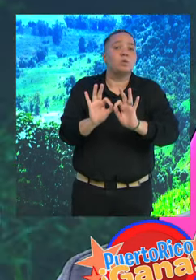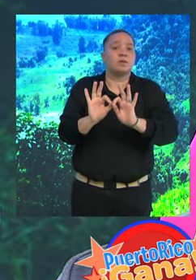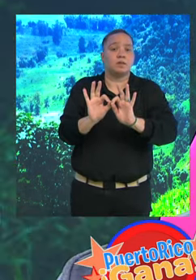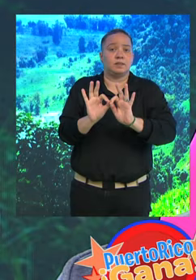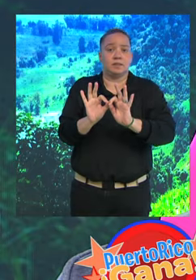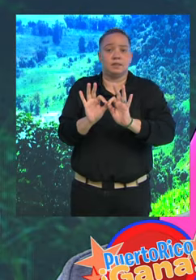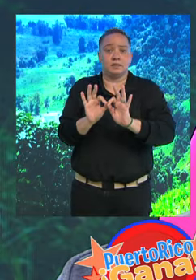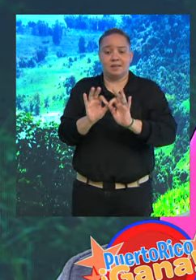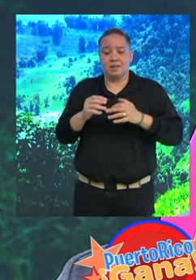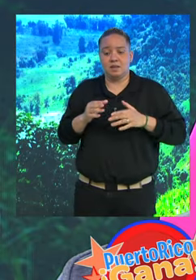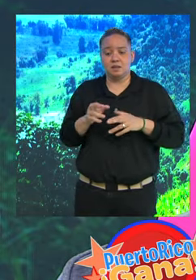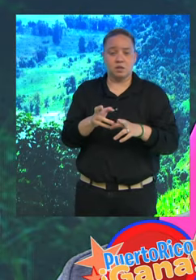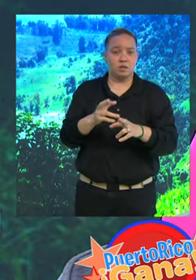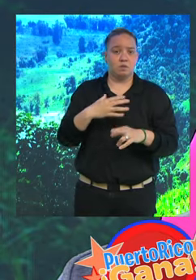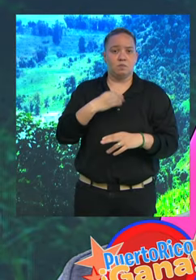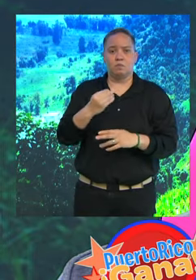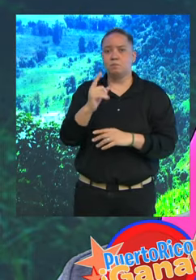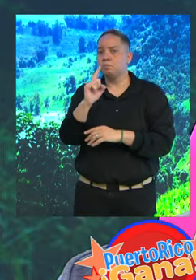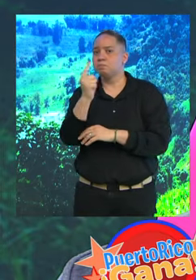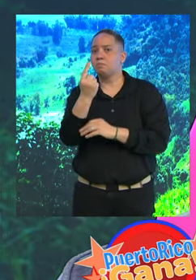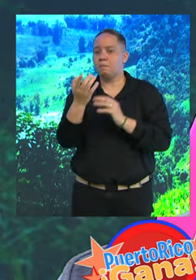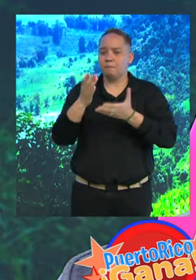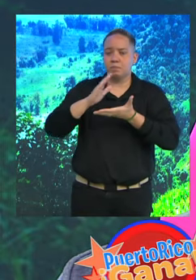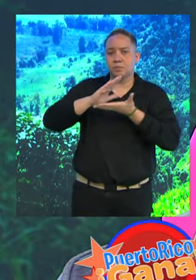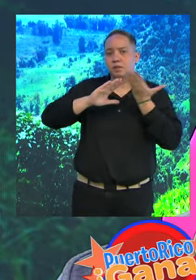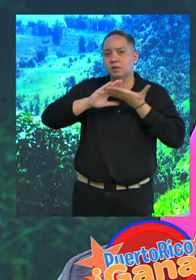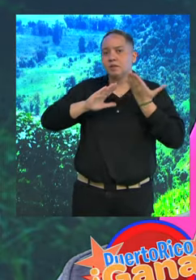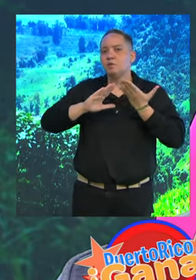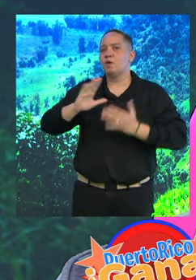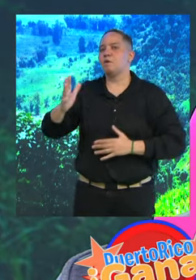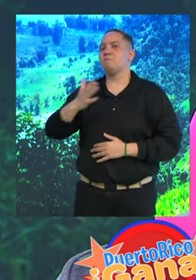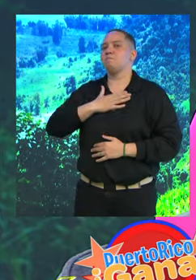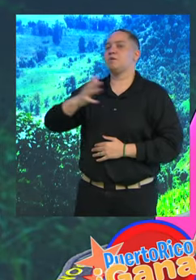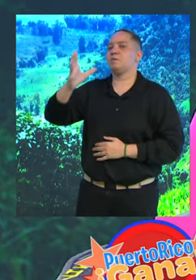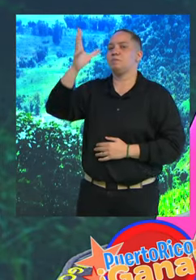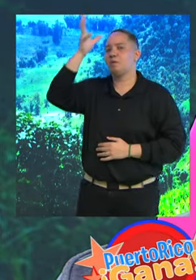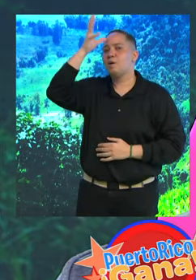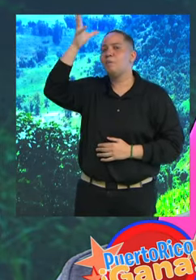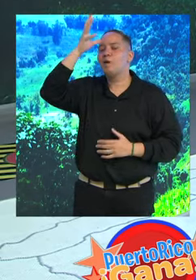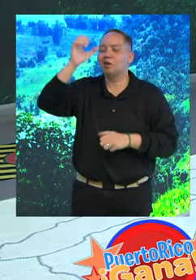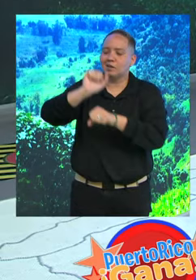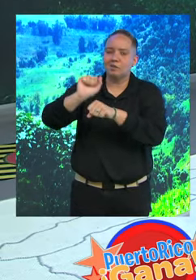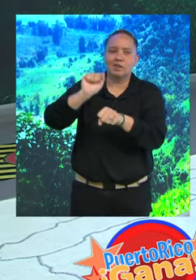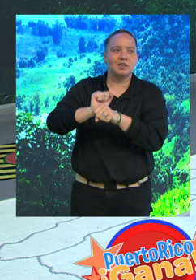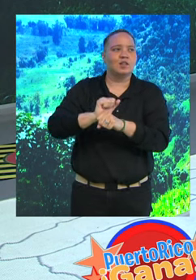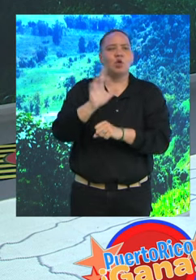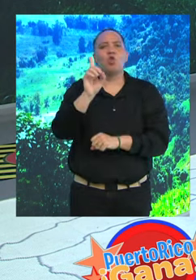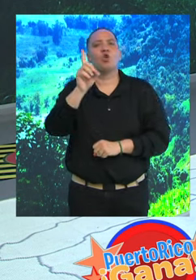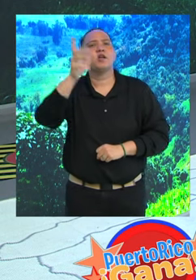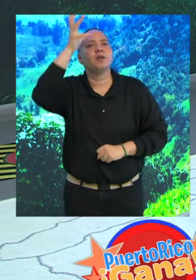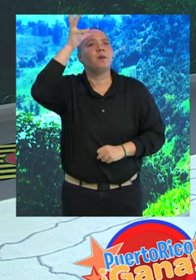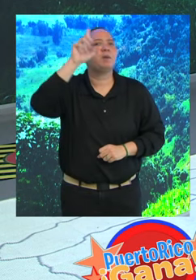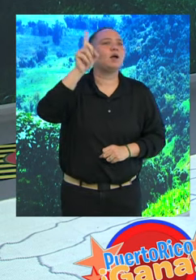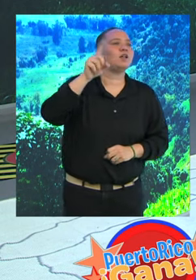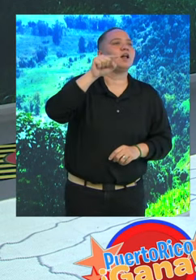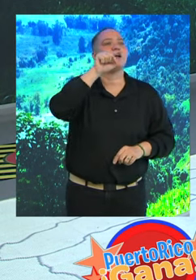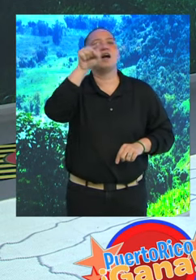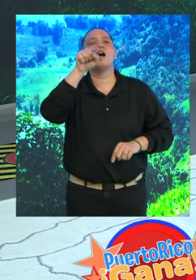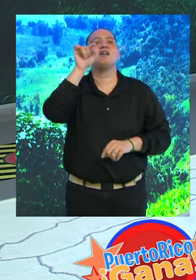de Río Blanco, el primer operador que tuvo, fue mi papá, que trabajó mucho tiempo en la Autoridad de